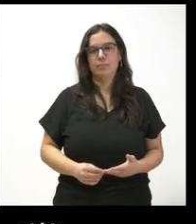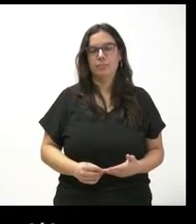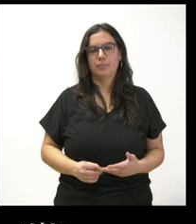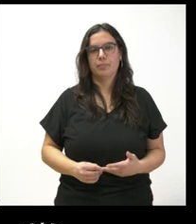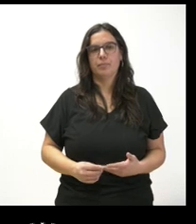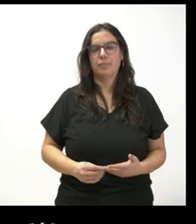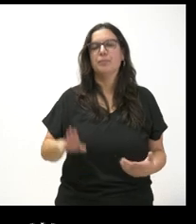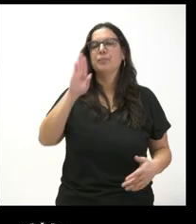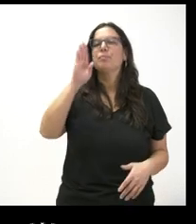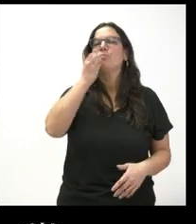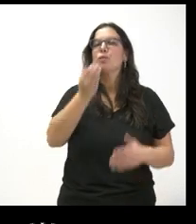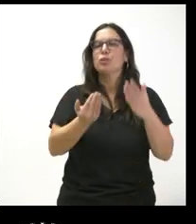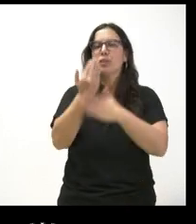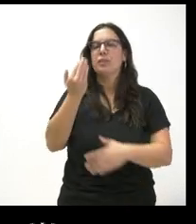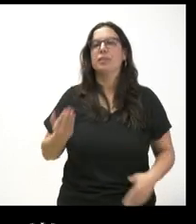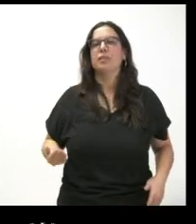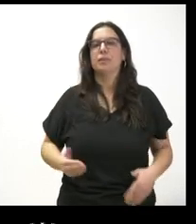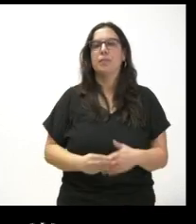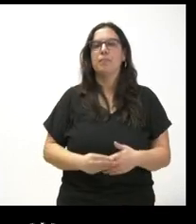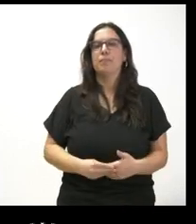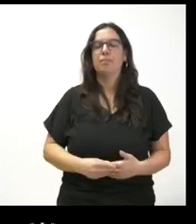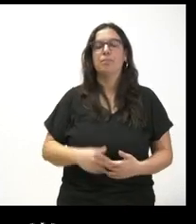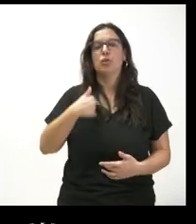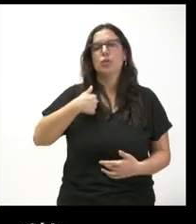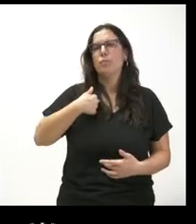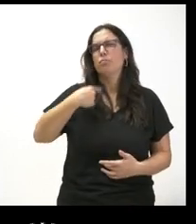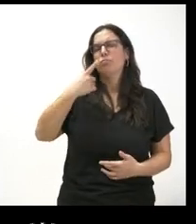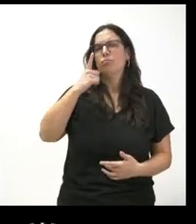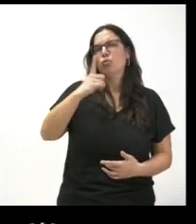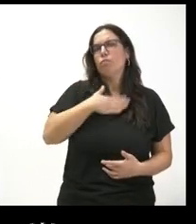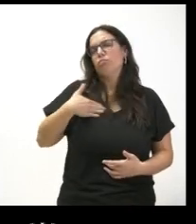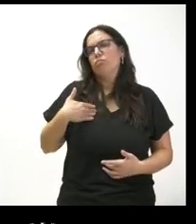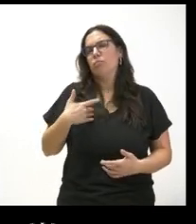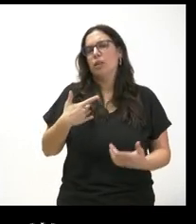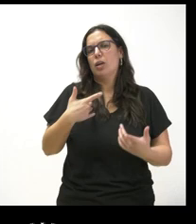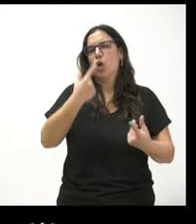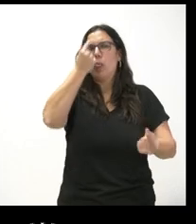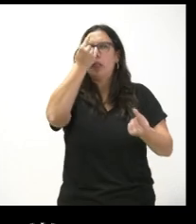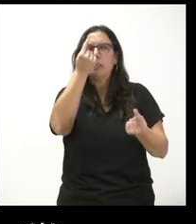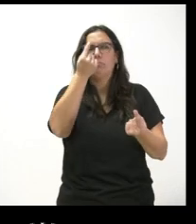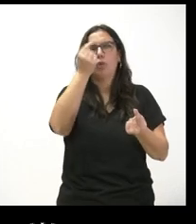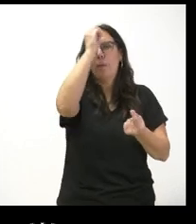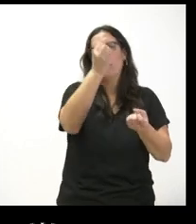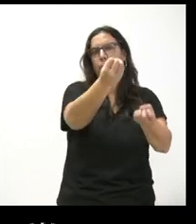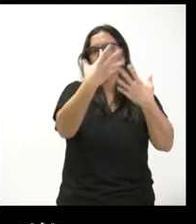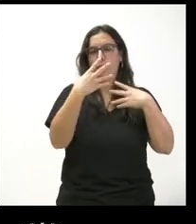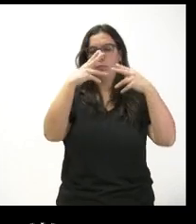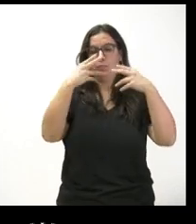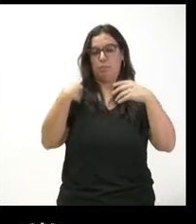hola buenos días yo solamente quería un matiz una valoración respecto al ritmo de implantación que esté